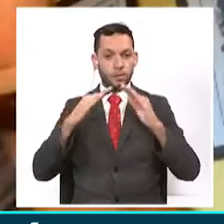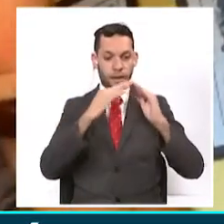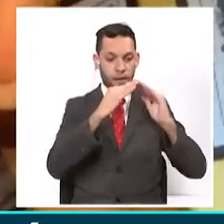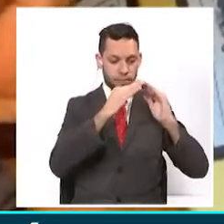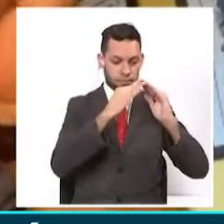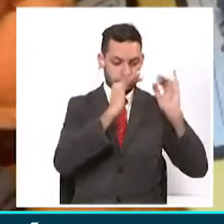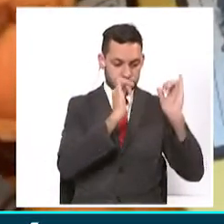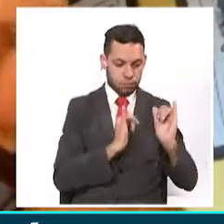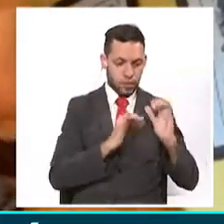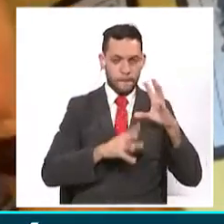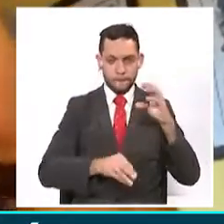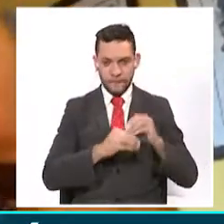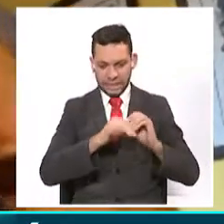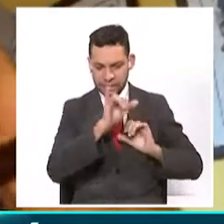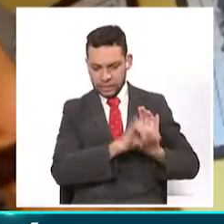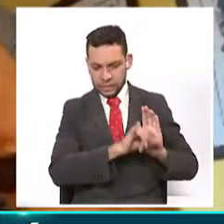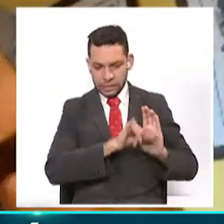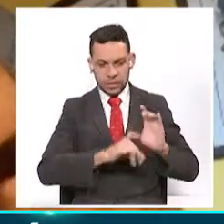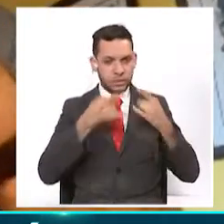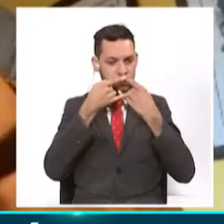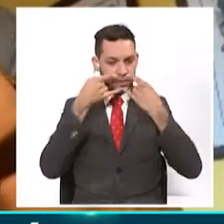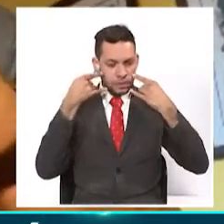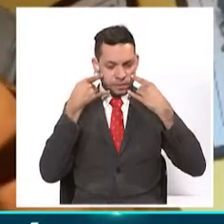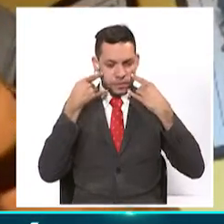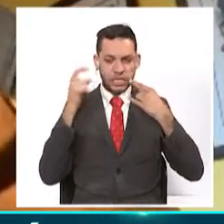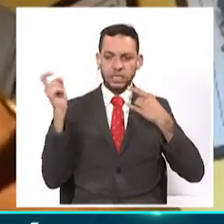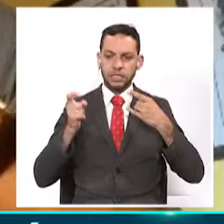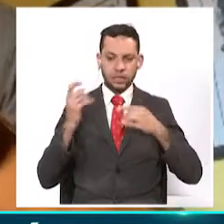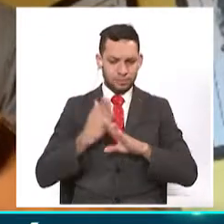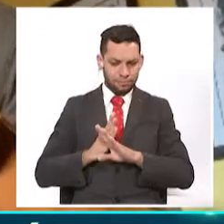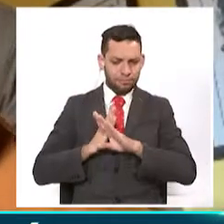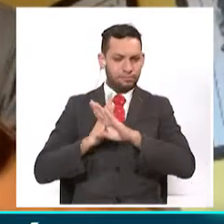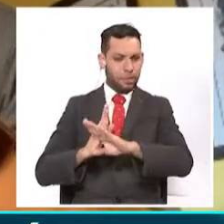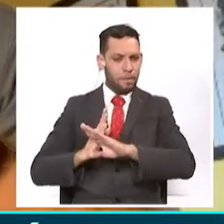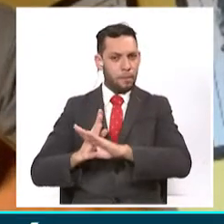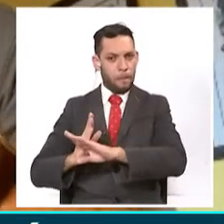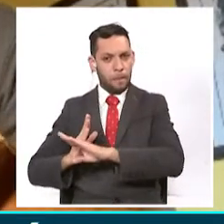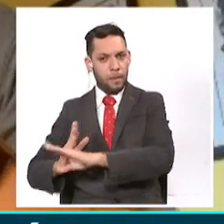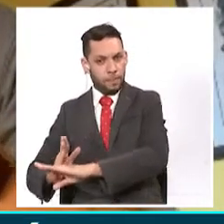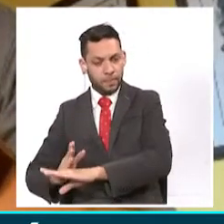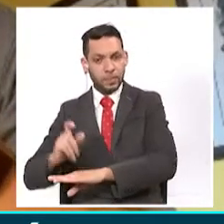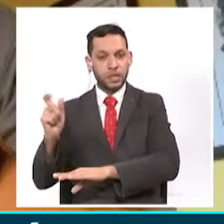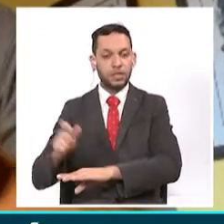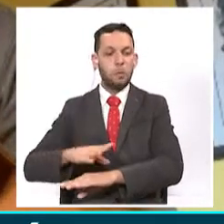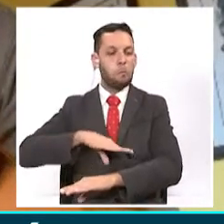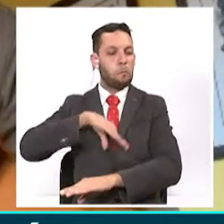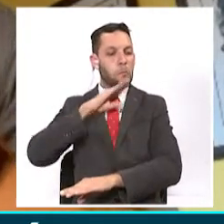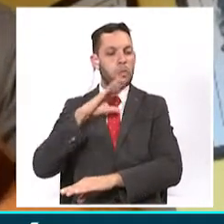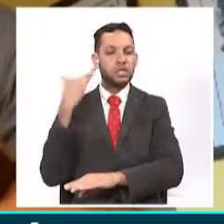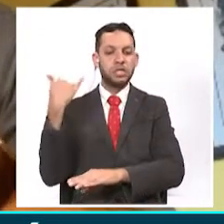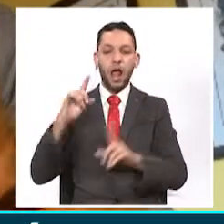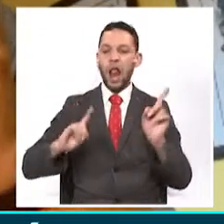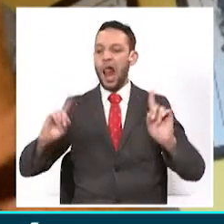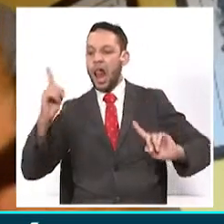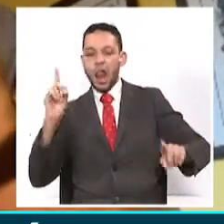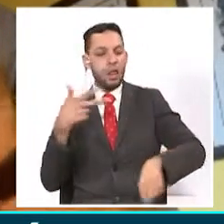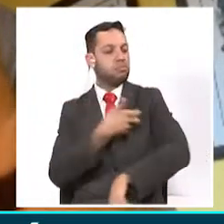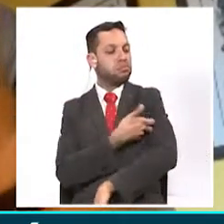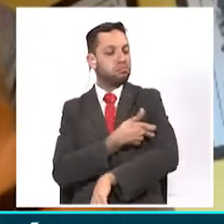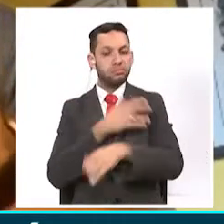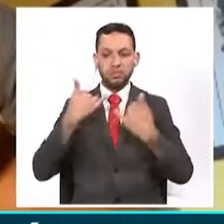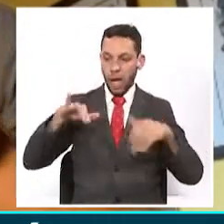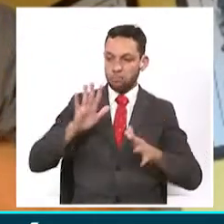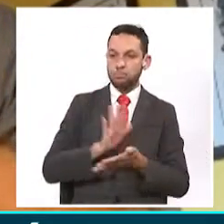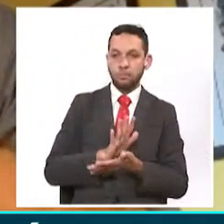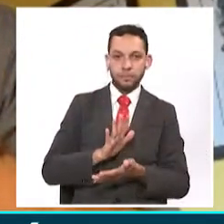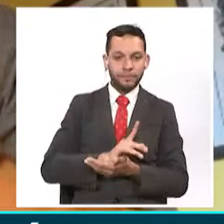tapabocas, todo lo que haya que hacer porque vacunarse uno no puede bajar la guardia. Por favor,